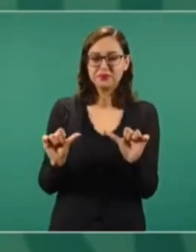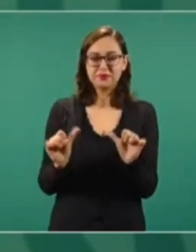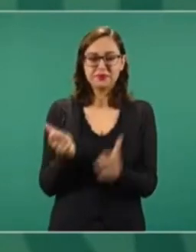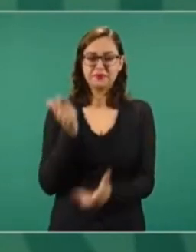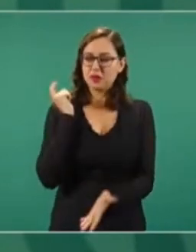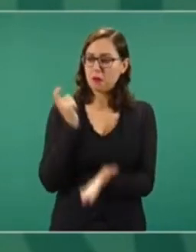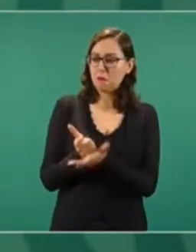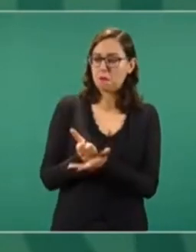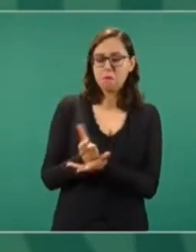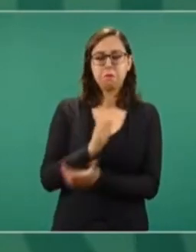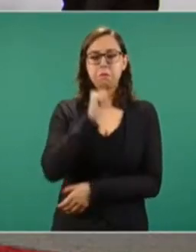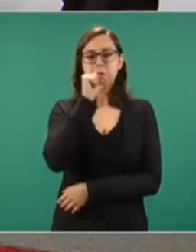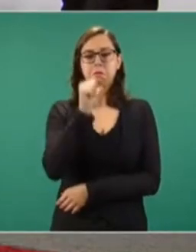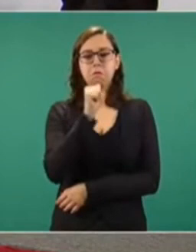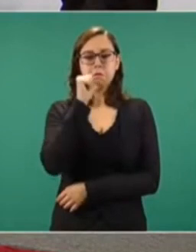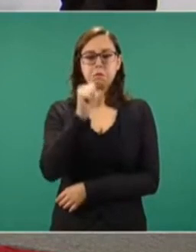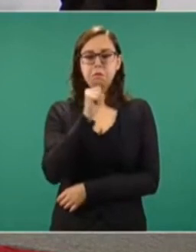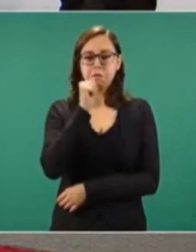impuestos.